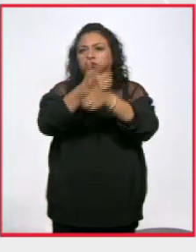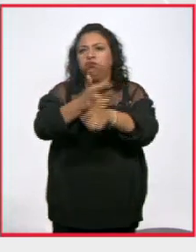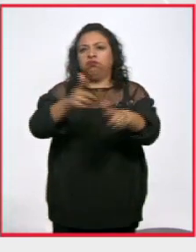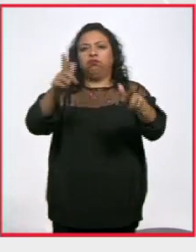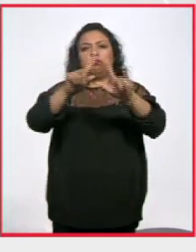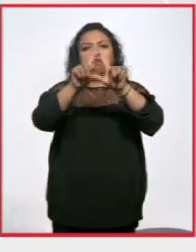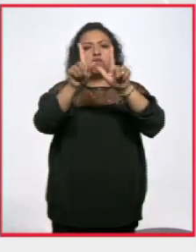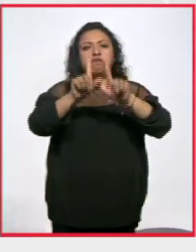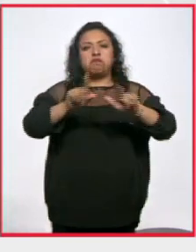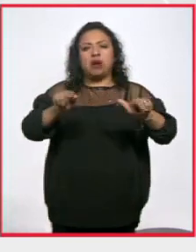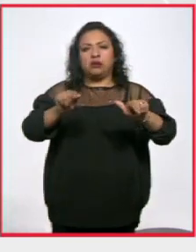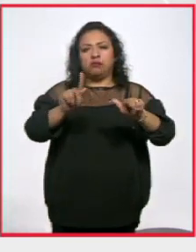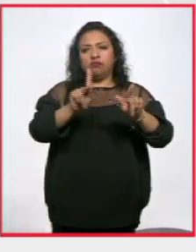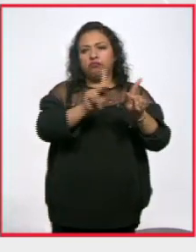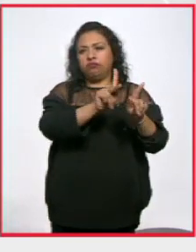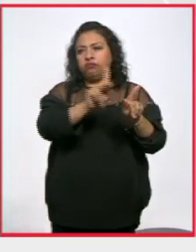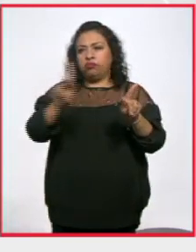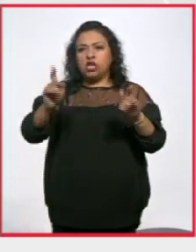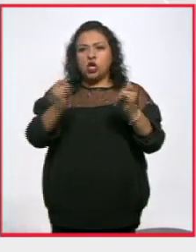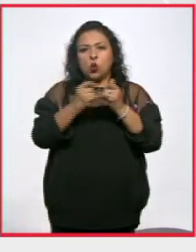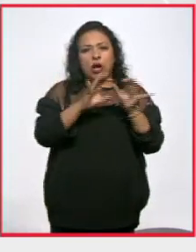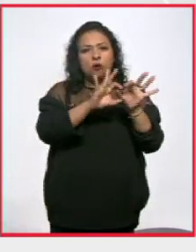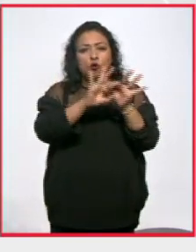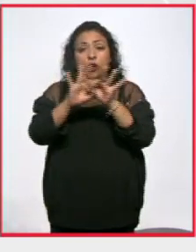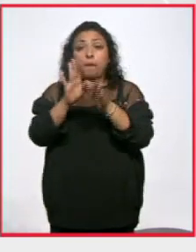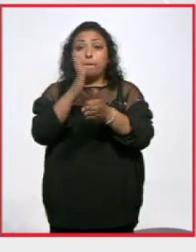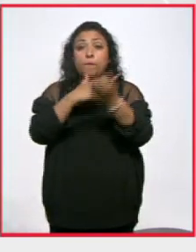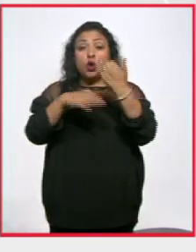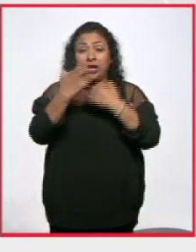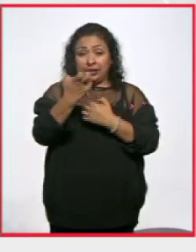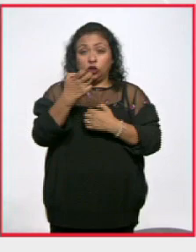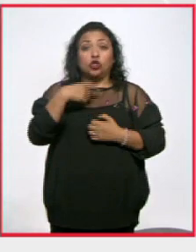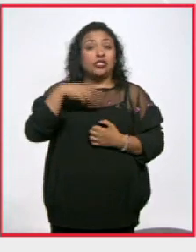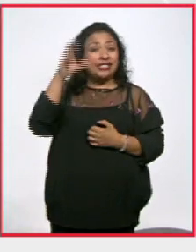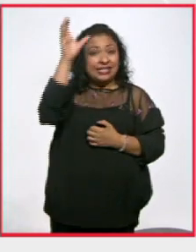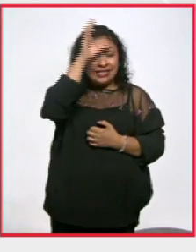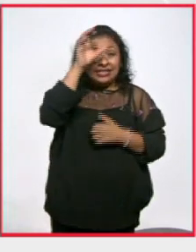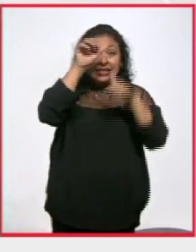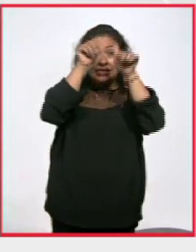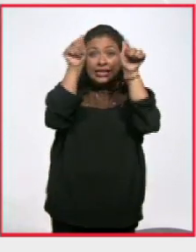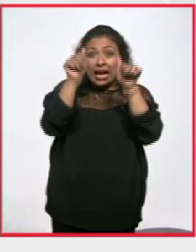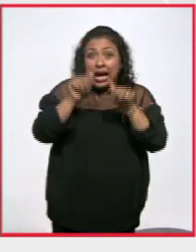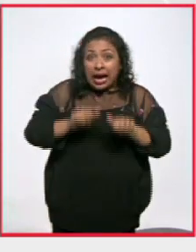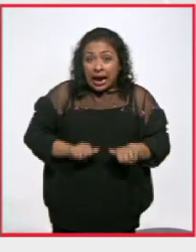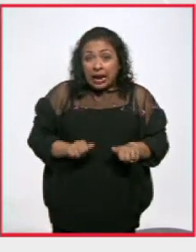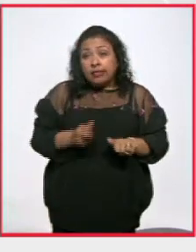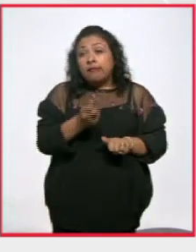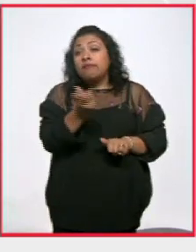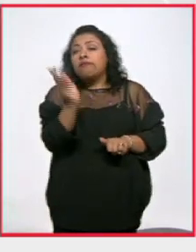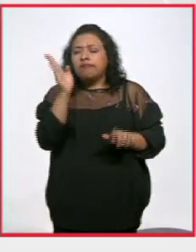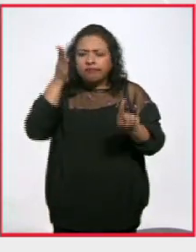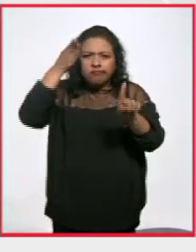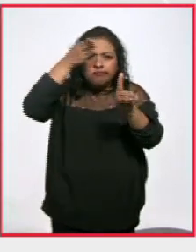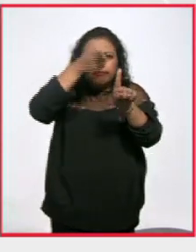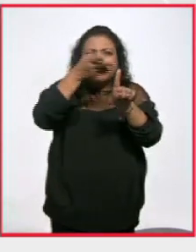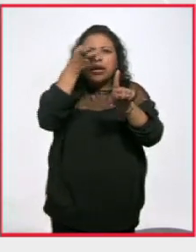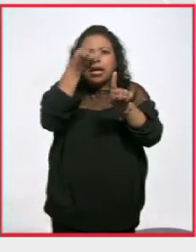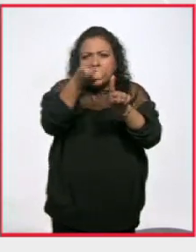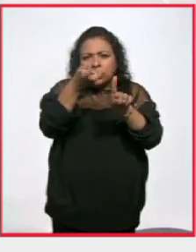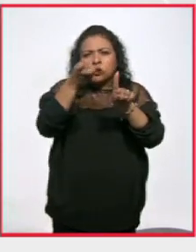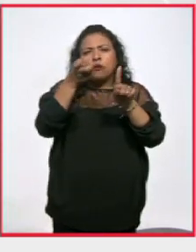y en paz por ello la ciencia y el arte y quienes se dedican a ellas